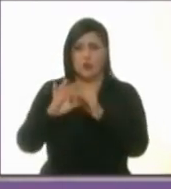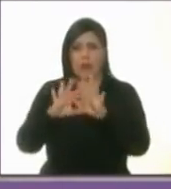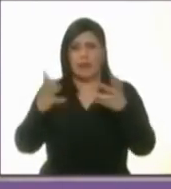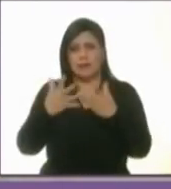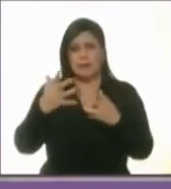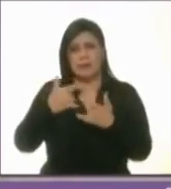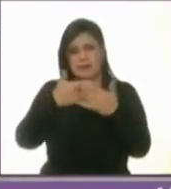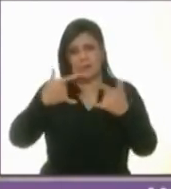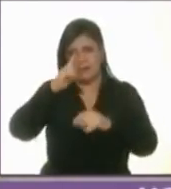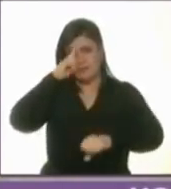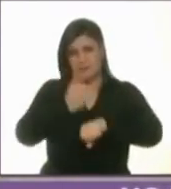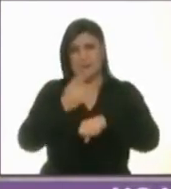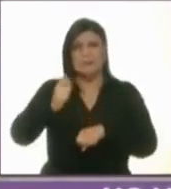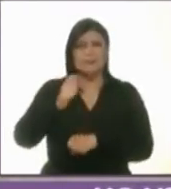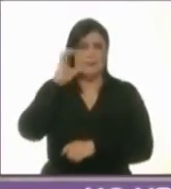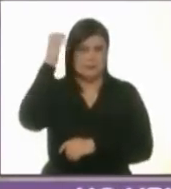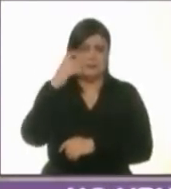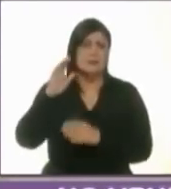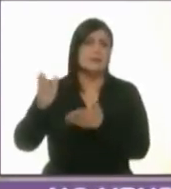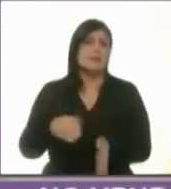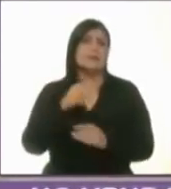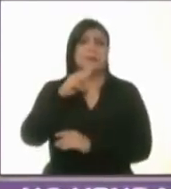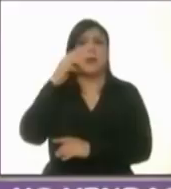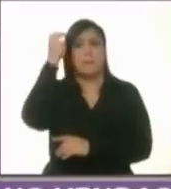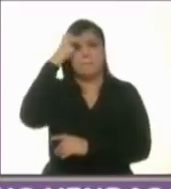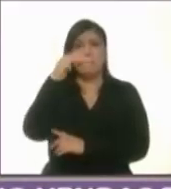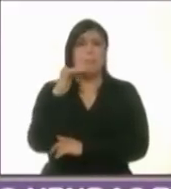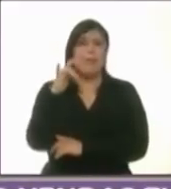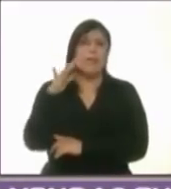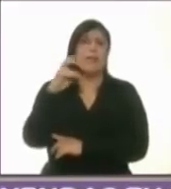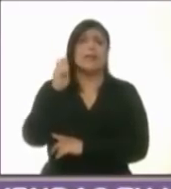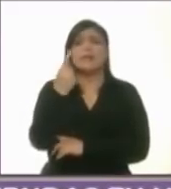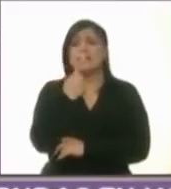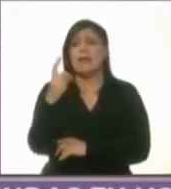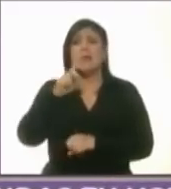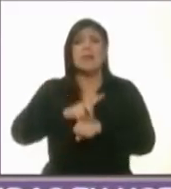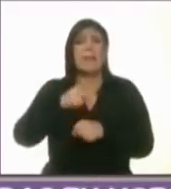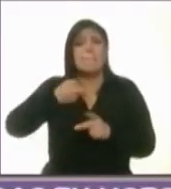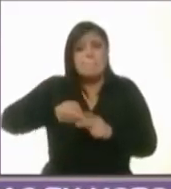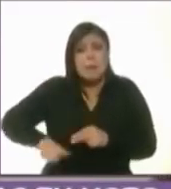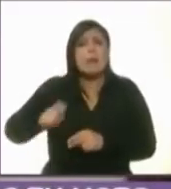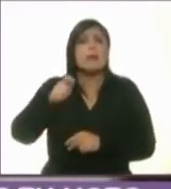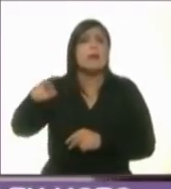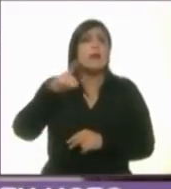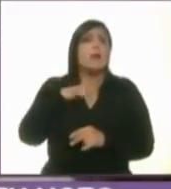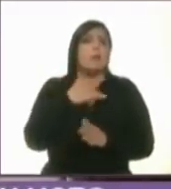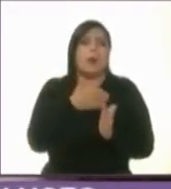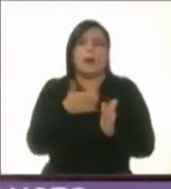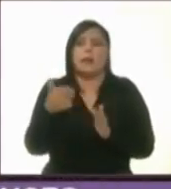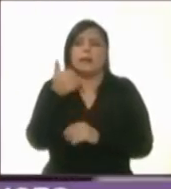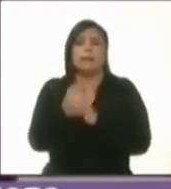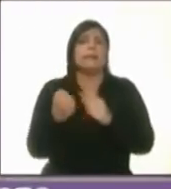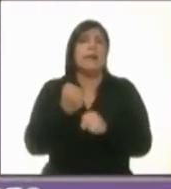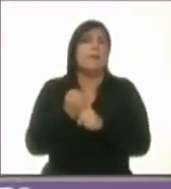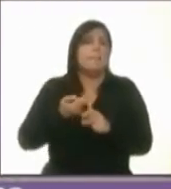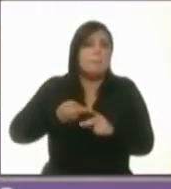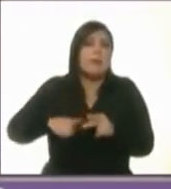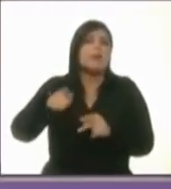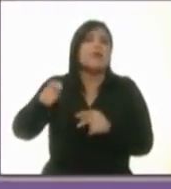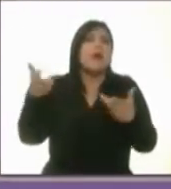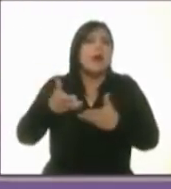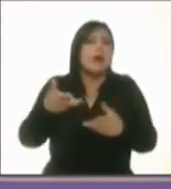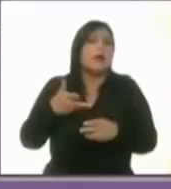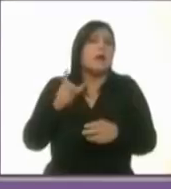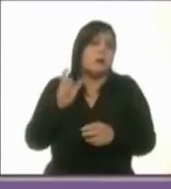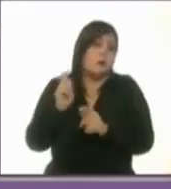Sheinbaum. Miquel Arriola los primeros 100 días de gobierno marcan un sexenio. ¿Qué acciones realizará en sus